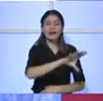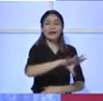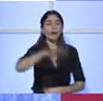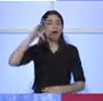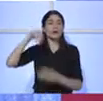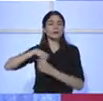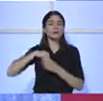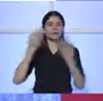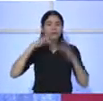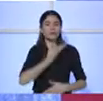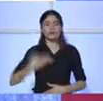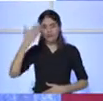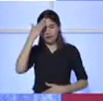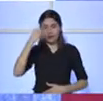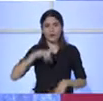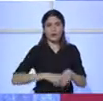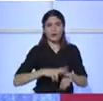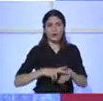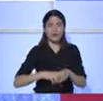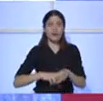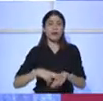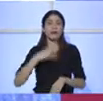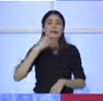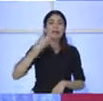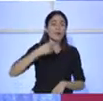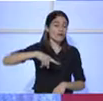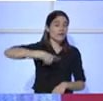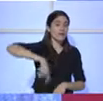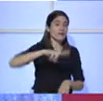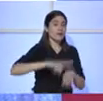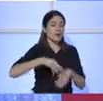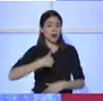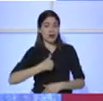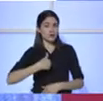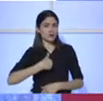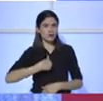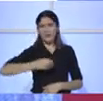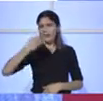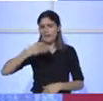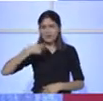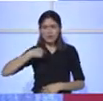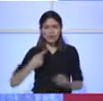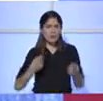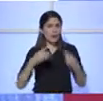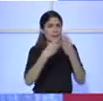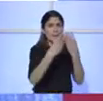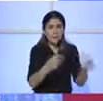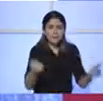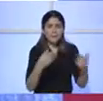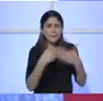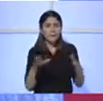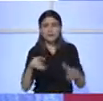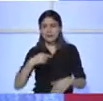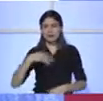este gobierno contra la corrupción es ese, el de recuperar los bienes, es el de recuperar el patrimonio que se le quitó a la República.